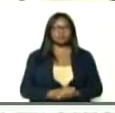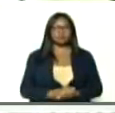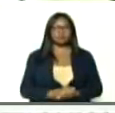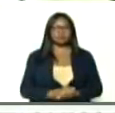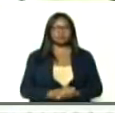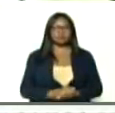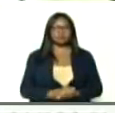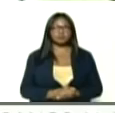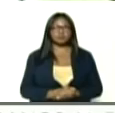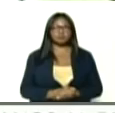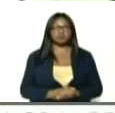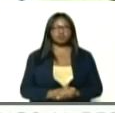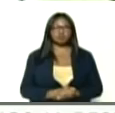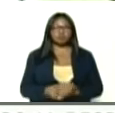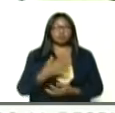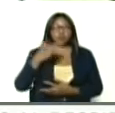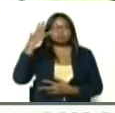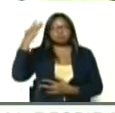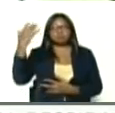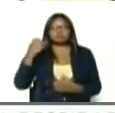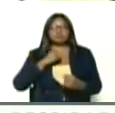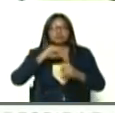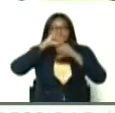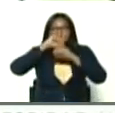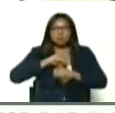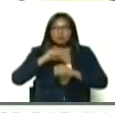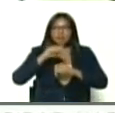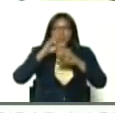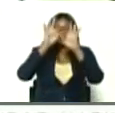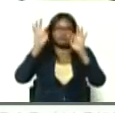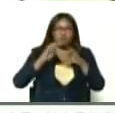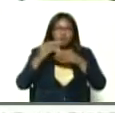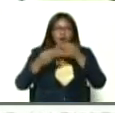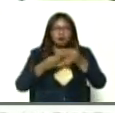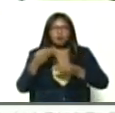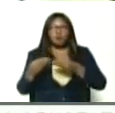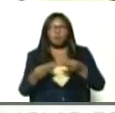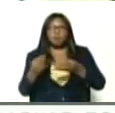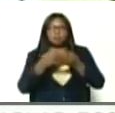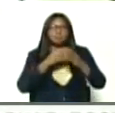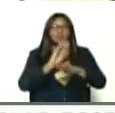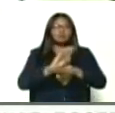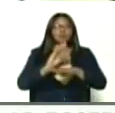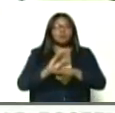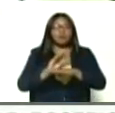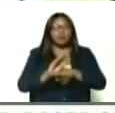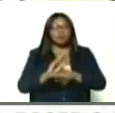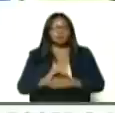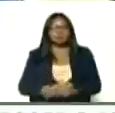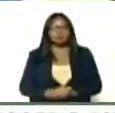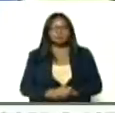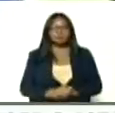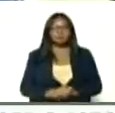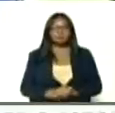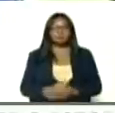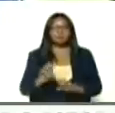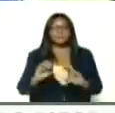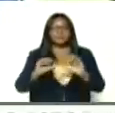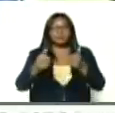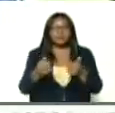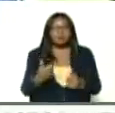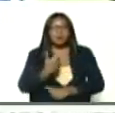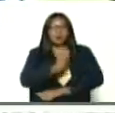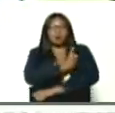yo tenía gran ilusión, porque inclusive estábamos diseñando, todos los mecanismos de protección, y empezamos la